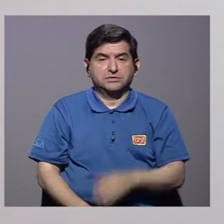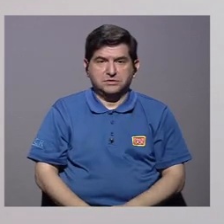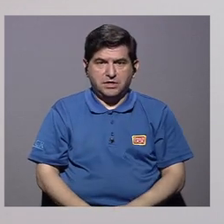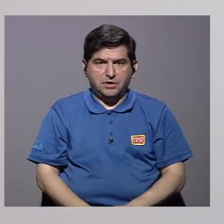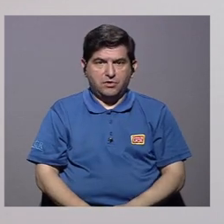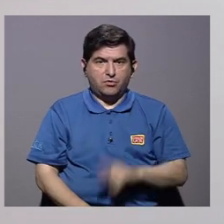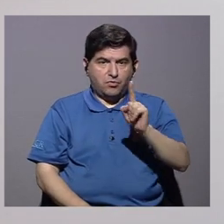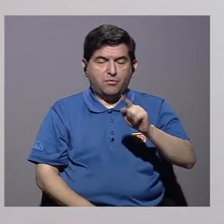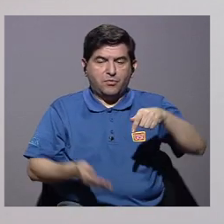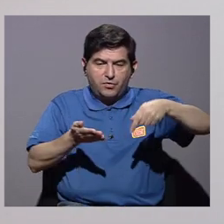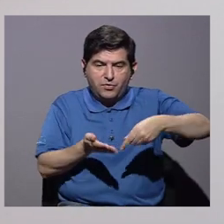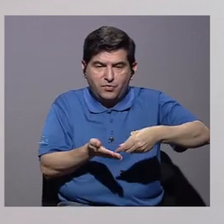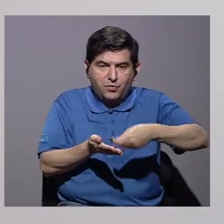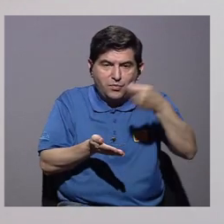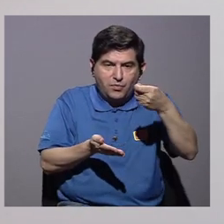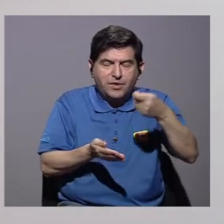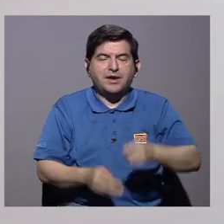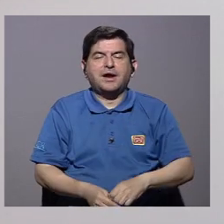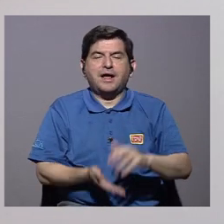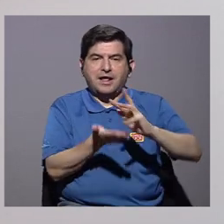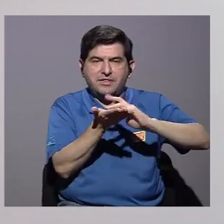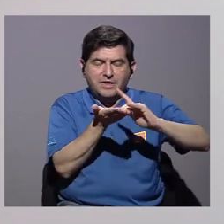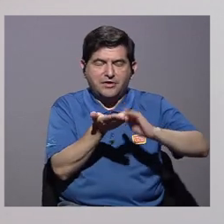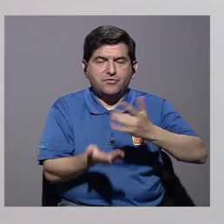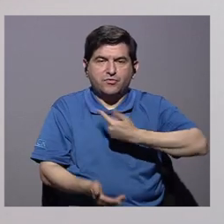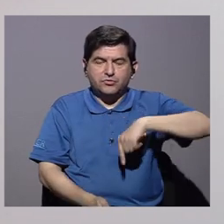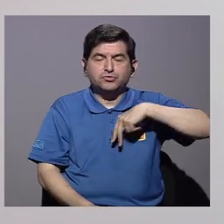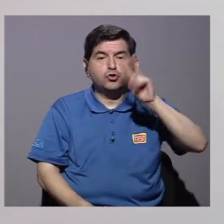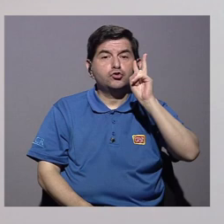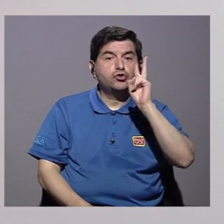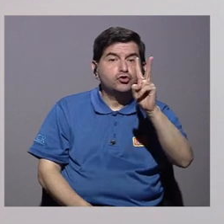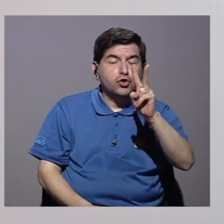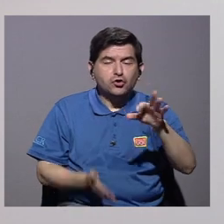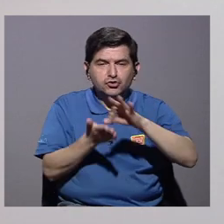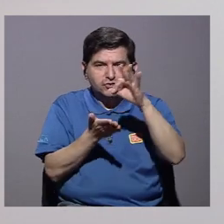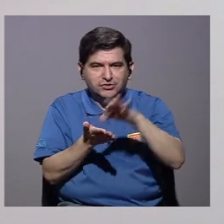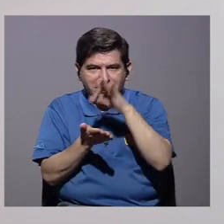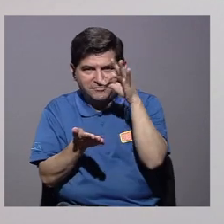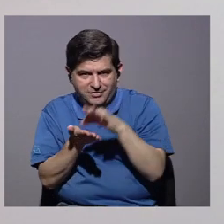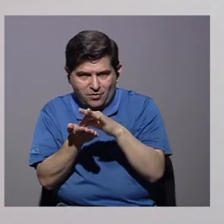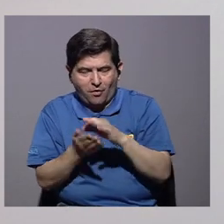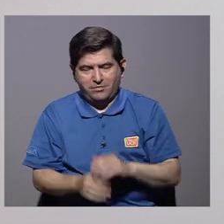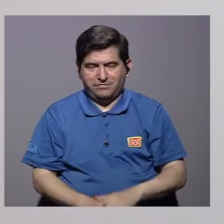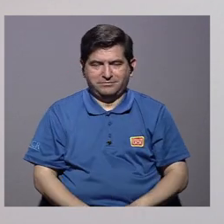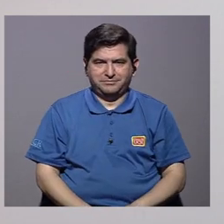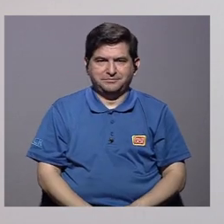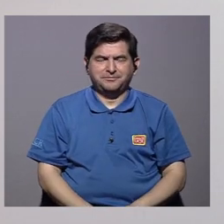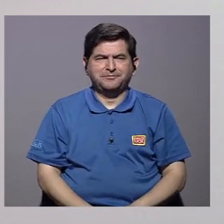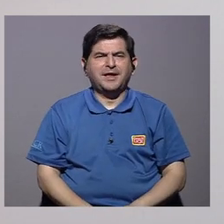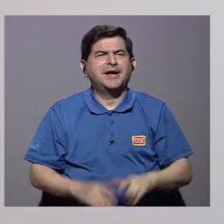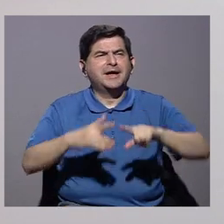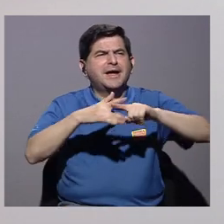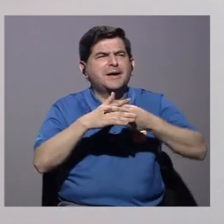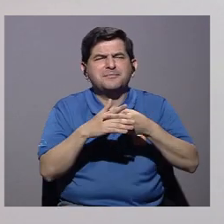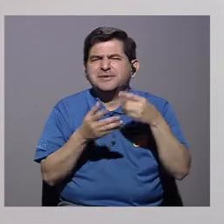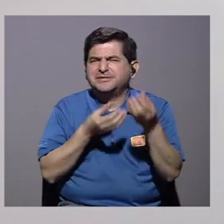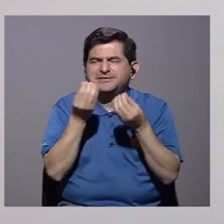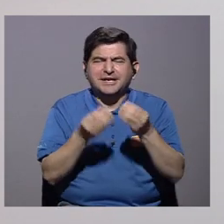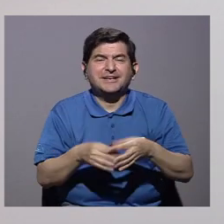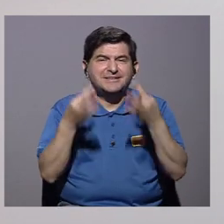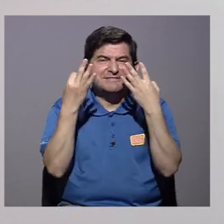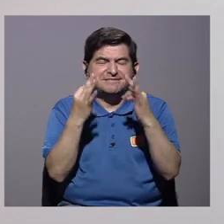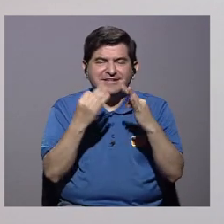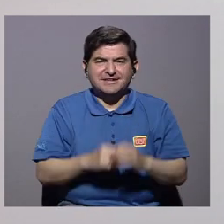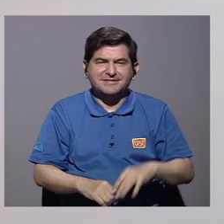y poquitos frijoles. La recomendación debería de ser que por cada cucharada de arroz que consumimos, deberíamos de consumir dos de frijoles.